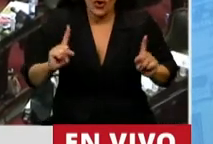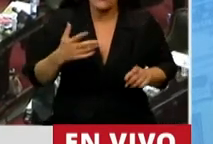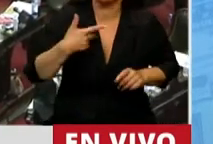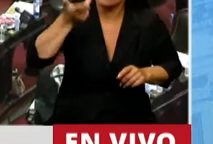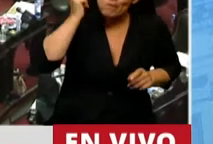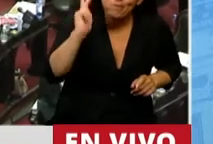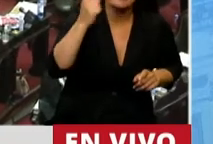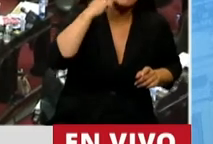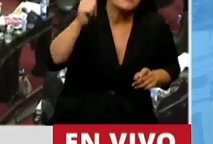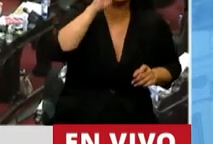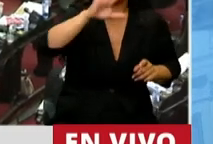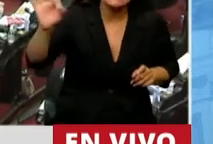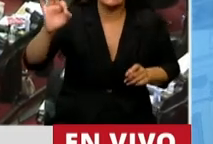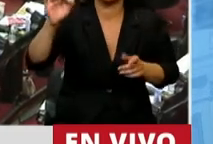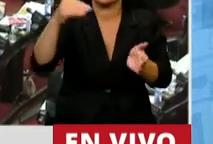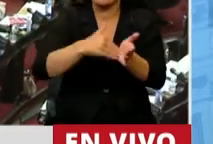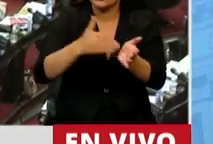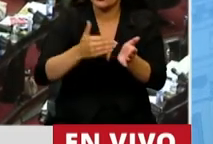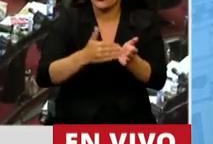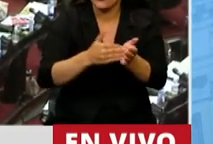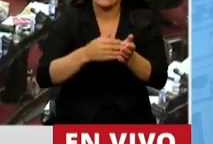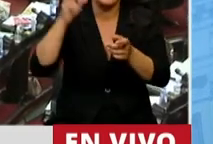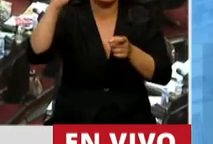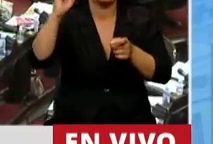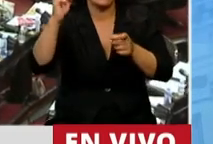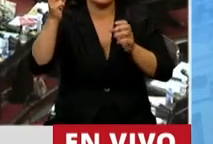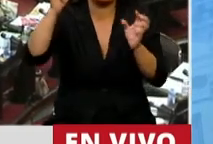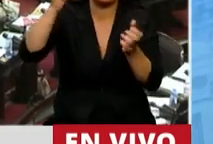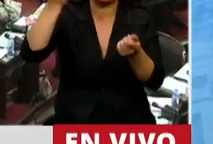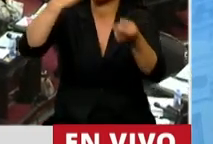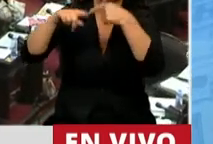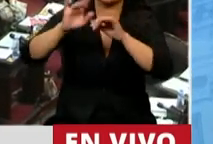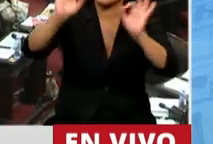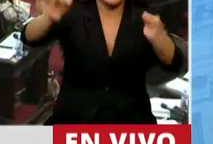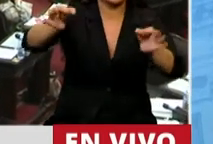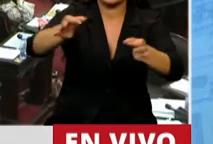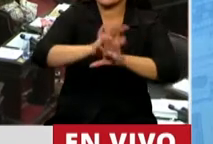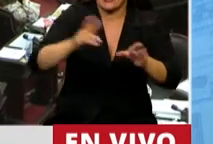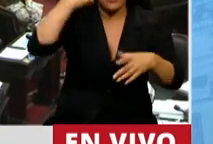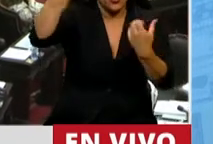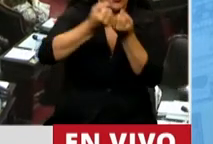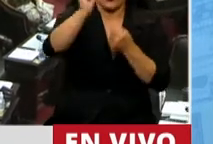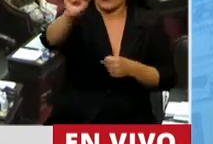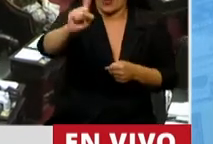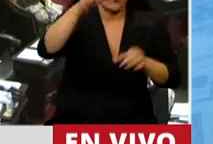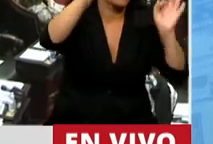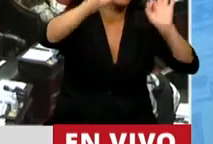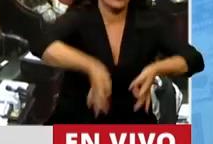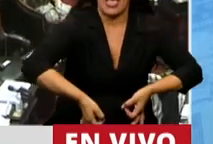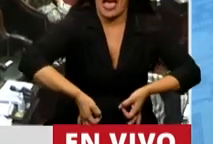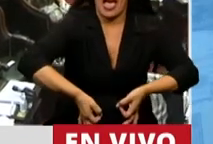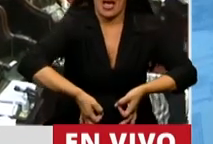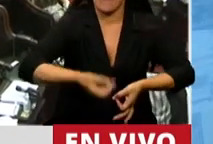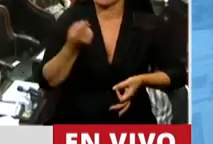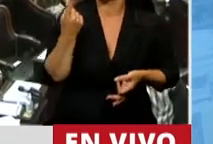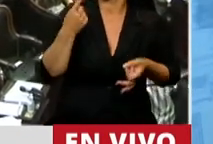1.500 millones que canjearon en dólares que eran en pesos. Ya sabe que no estoy de acuerdo con eso. Pero